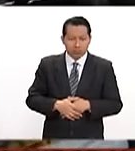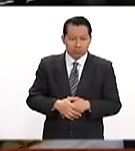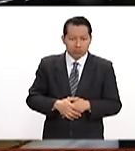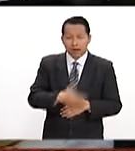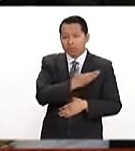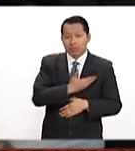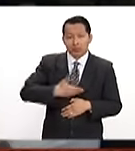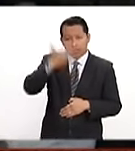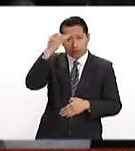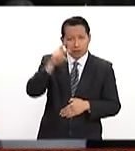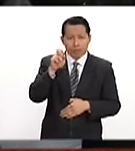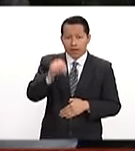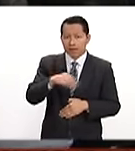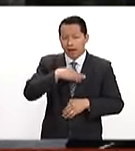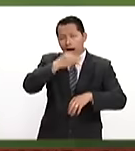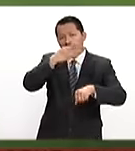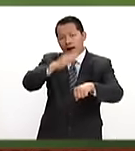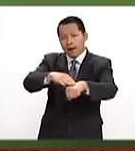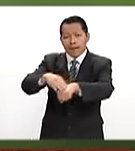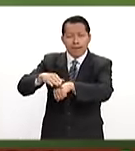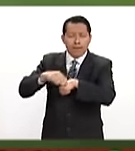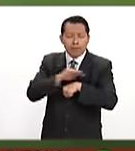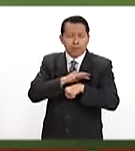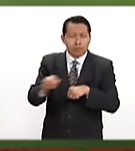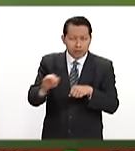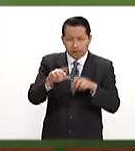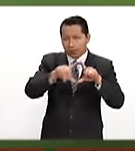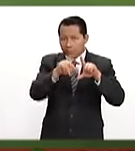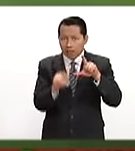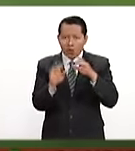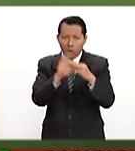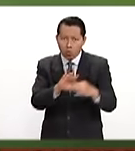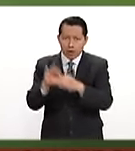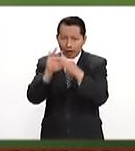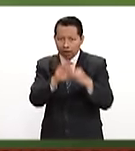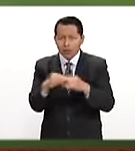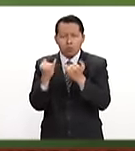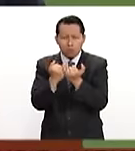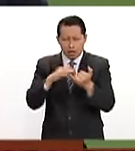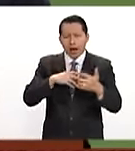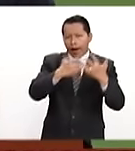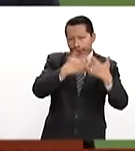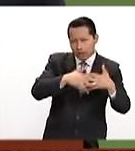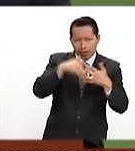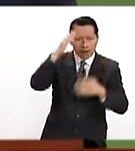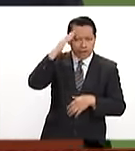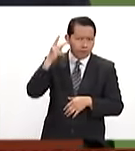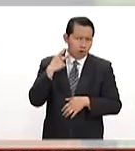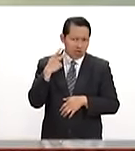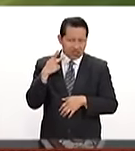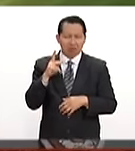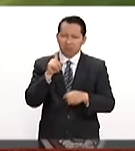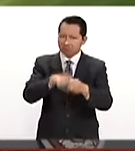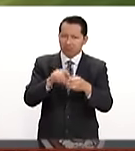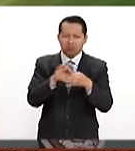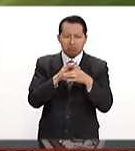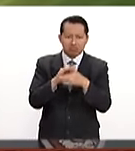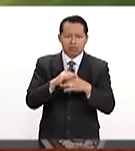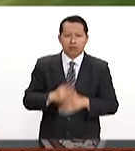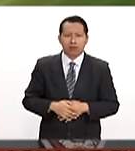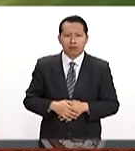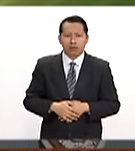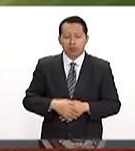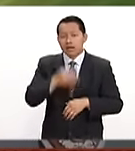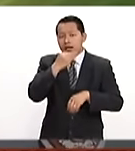presidente Enrique Peña Nieto hace un llamado a la unidad nacional. Se suman sectores empresariales y líderes políticos. Hoy creo que nos